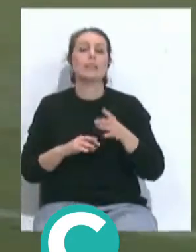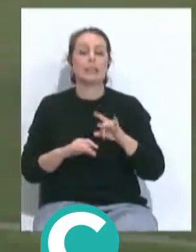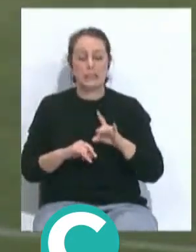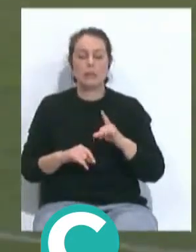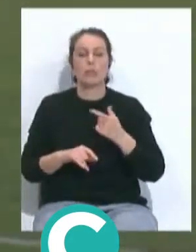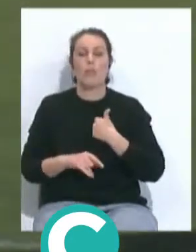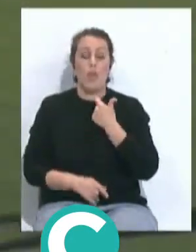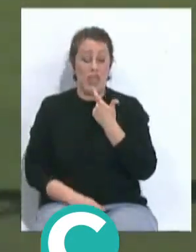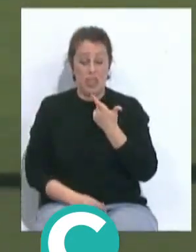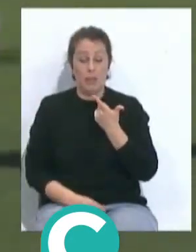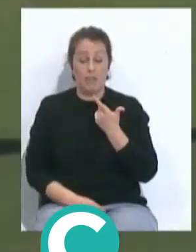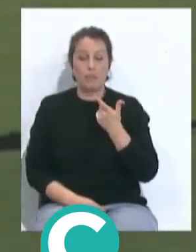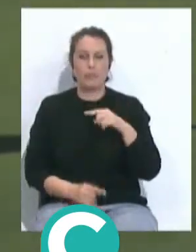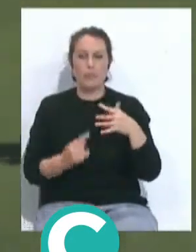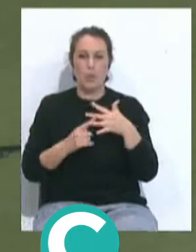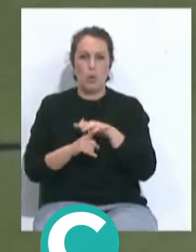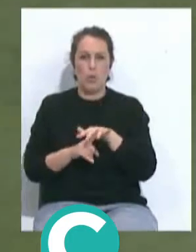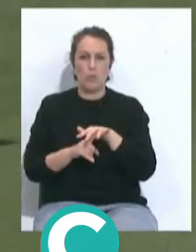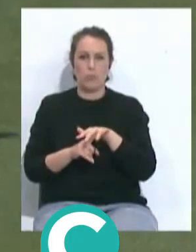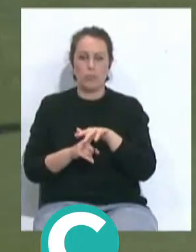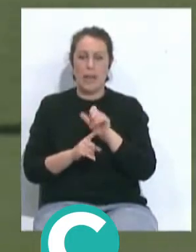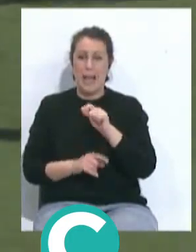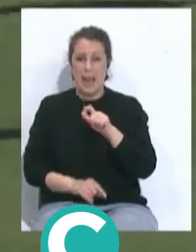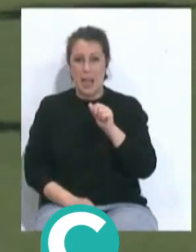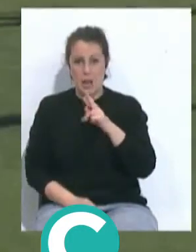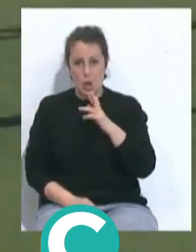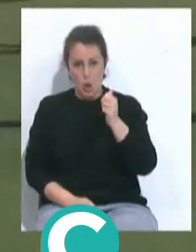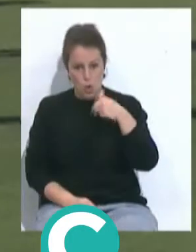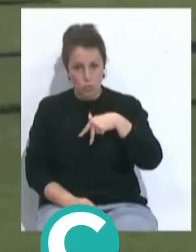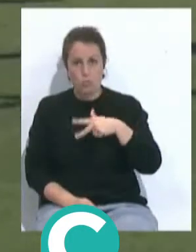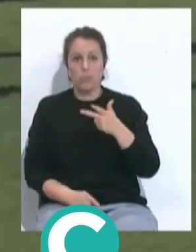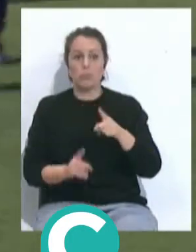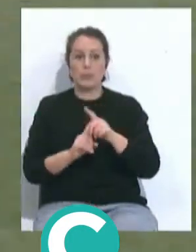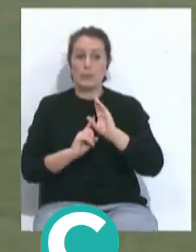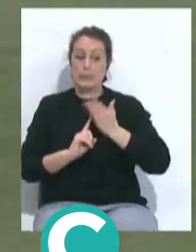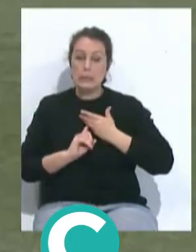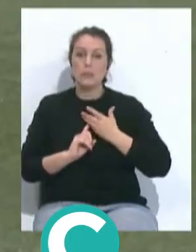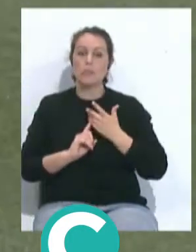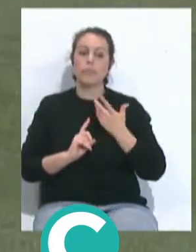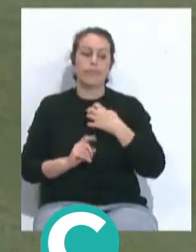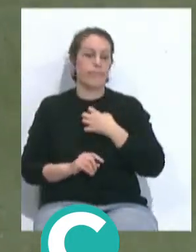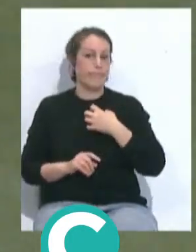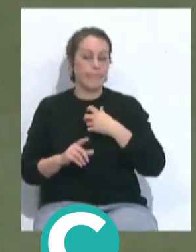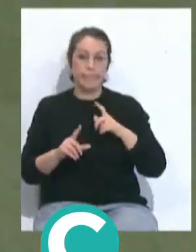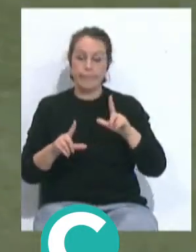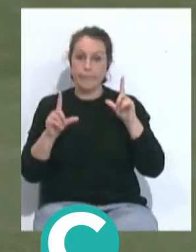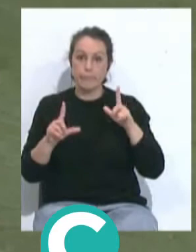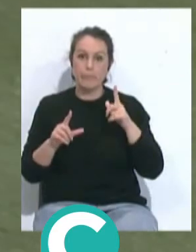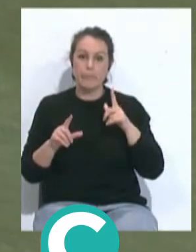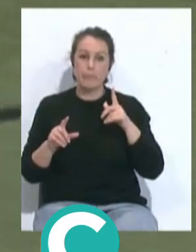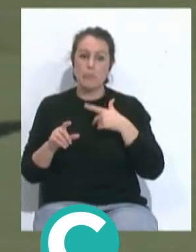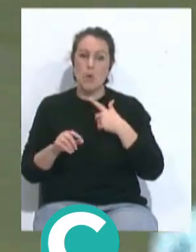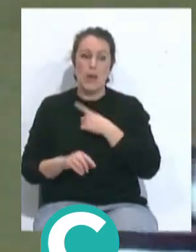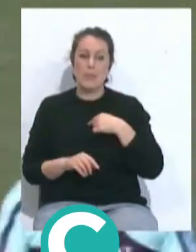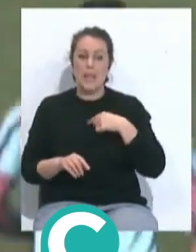comentar, Hugo, que esta situación de Tomás Alarcón, con esta lesión que le ha impedido estar con protagonismo defendiendo la